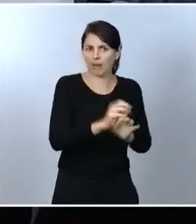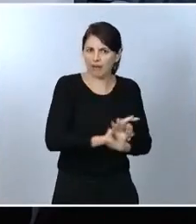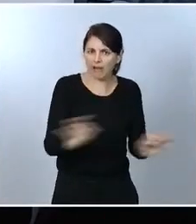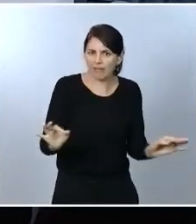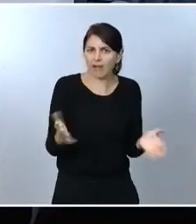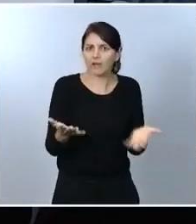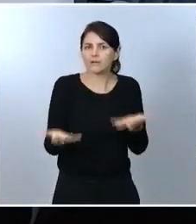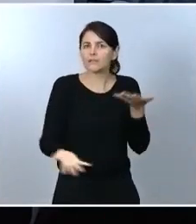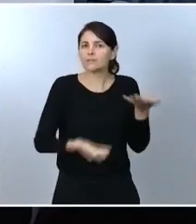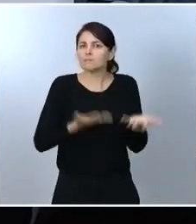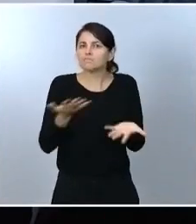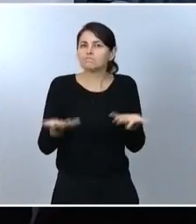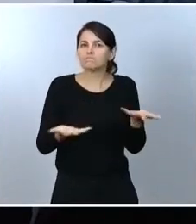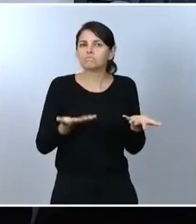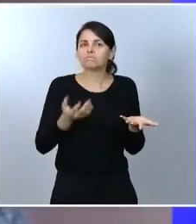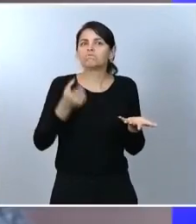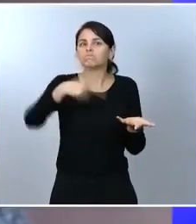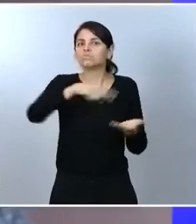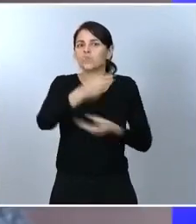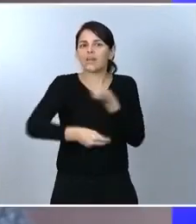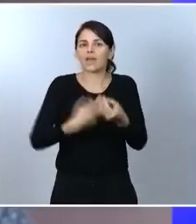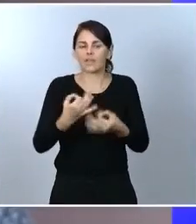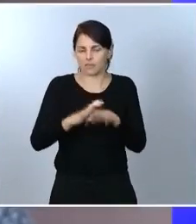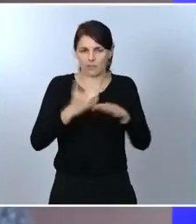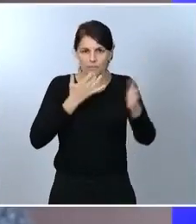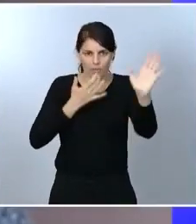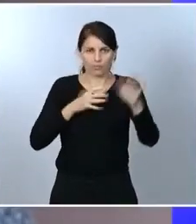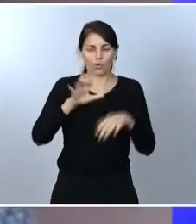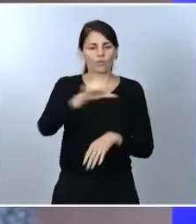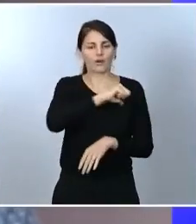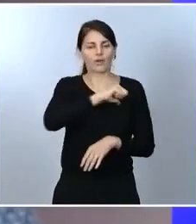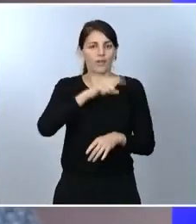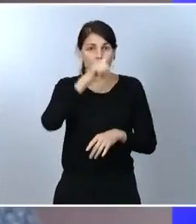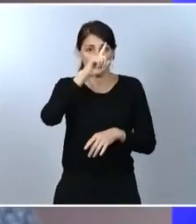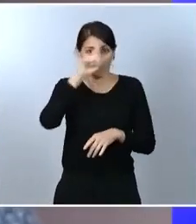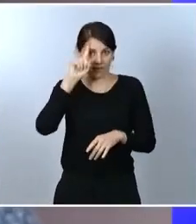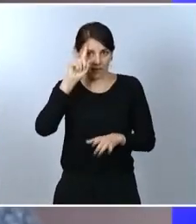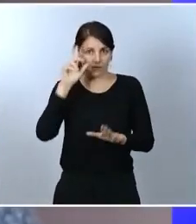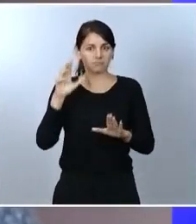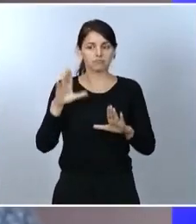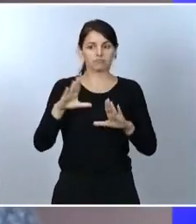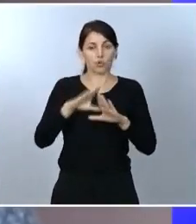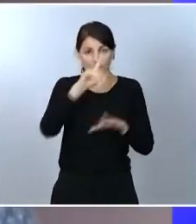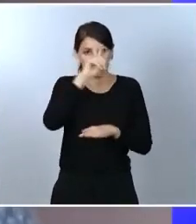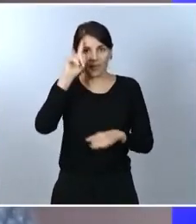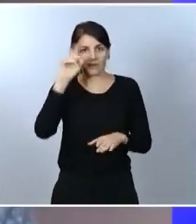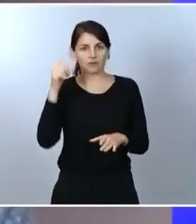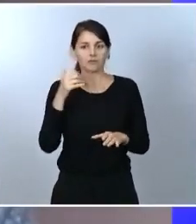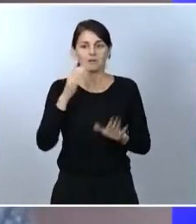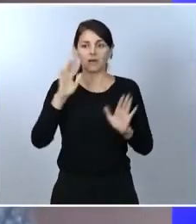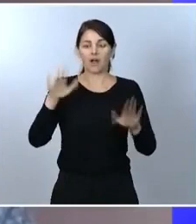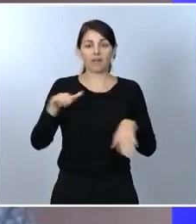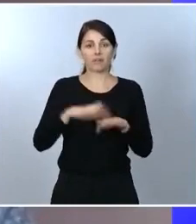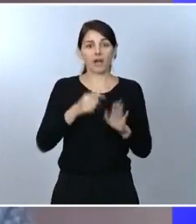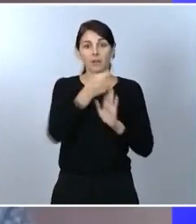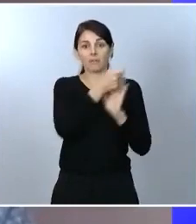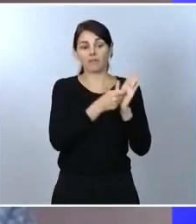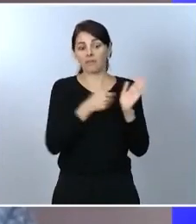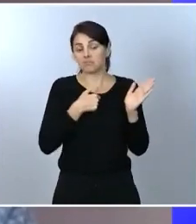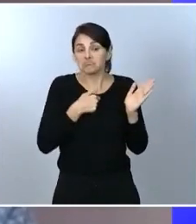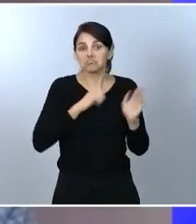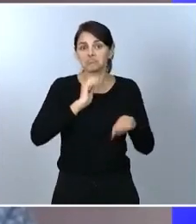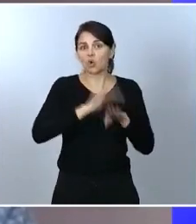adecuados. Yo pongo un ejemplo. Si la Comunidad de Madrid decide no hacer un confinamiento perimetral y el Gobierno considera que es necesario,